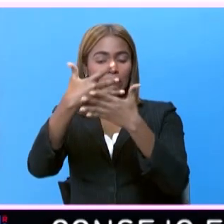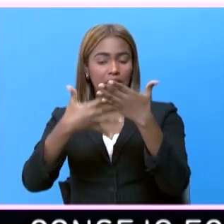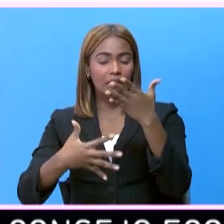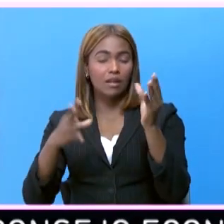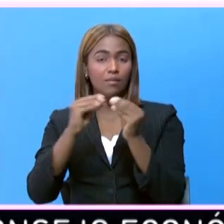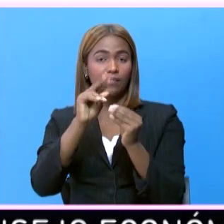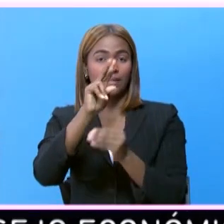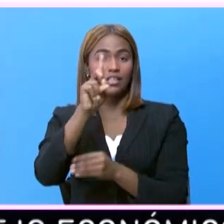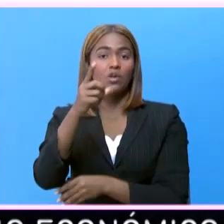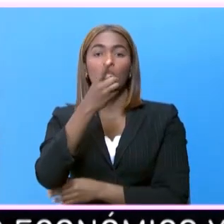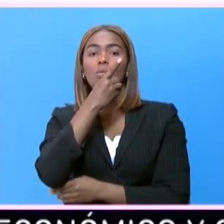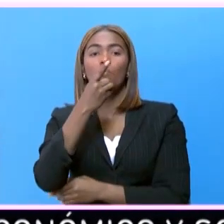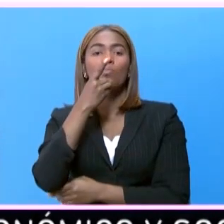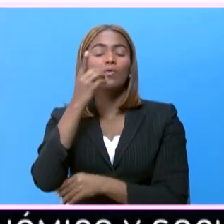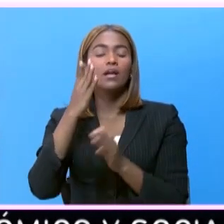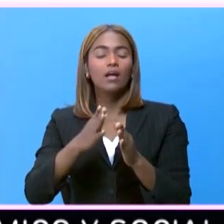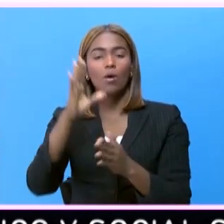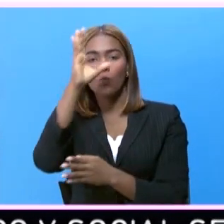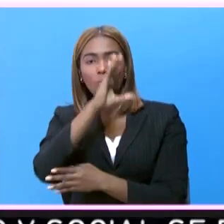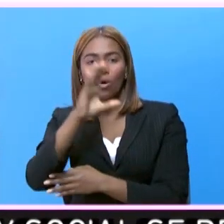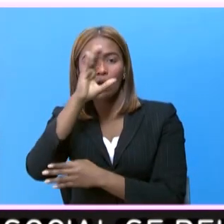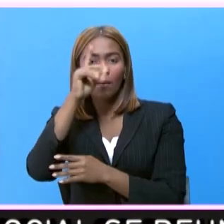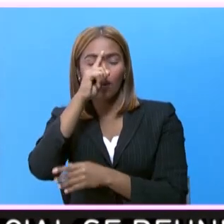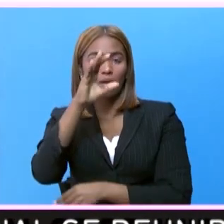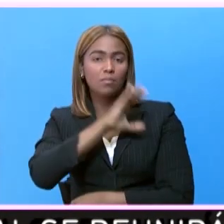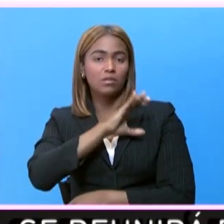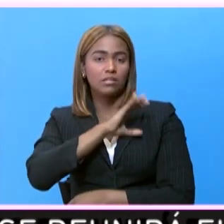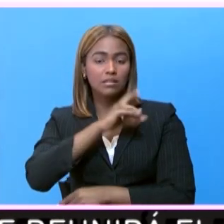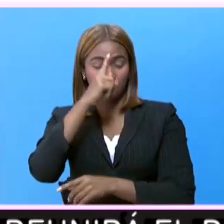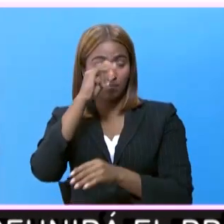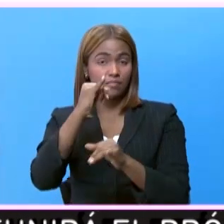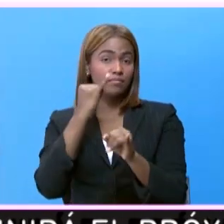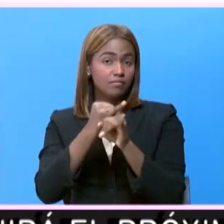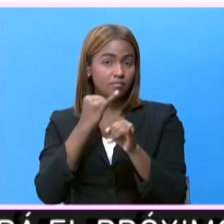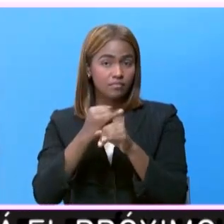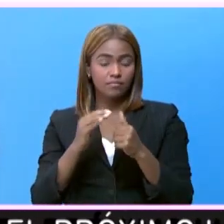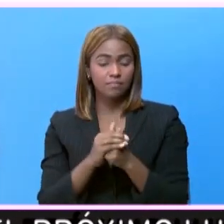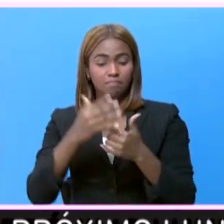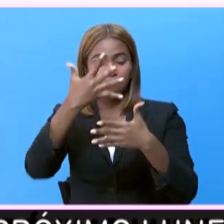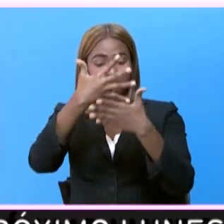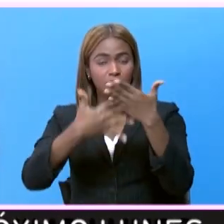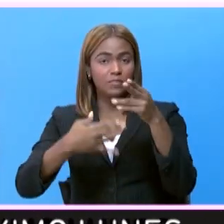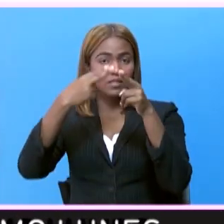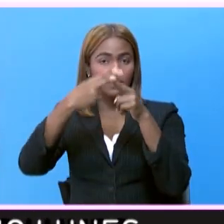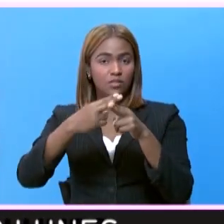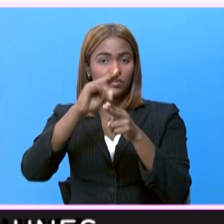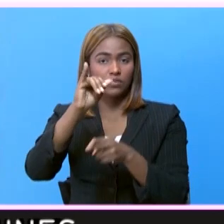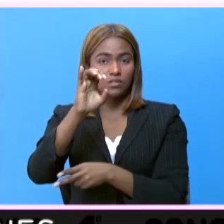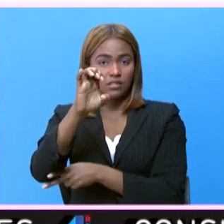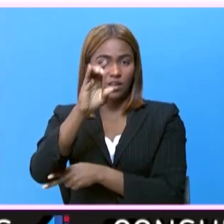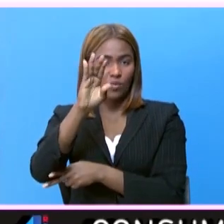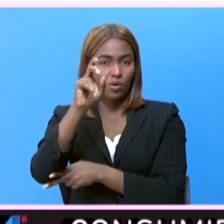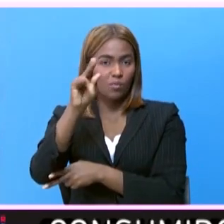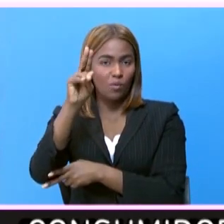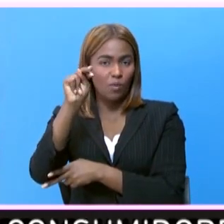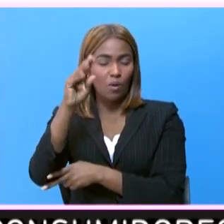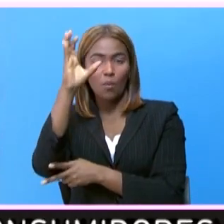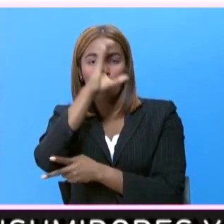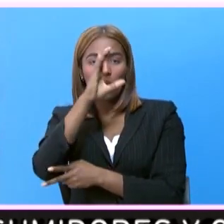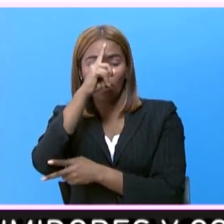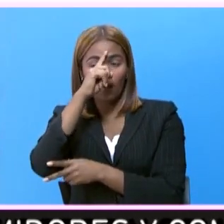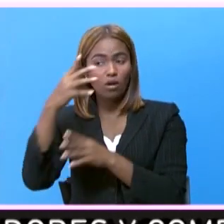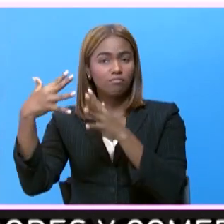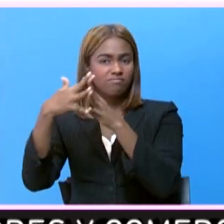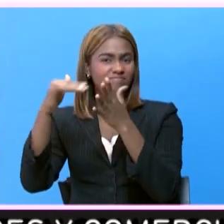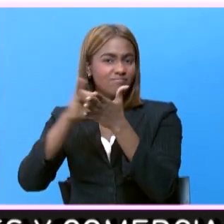dominicanos que son buscados por los agentes de esta institución. La lista la encabeza José Borbón, quien es buscado por los Estados